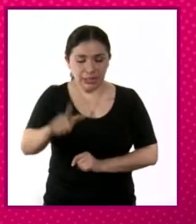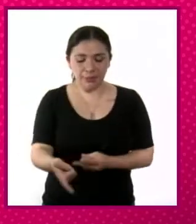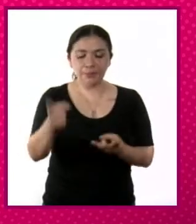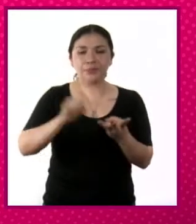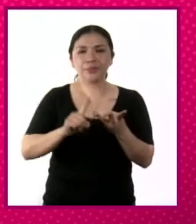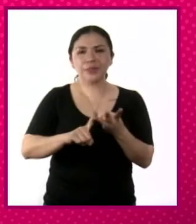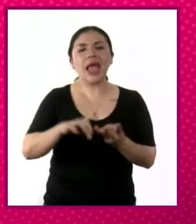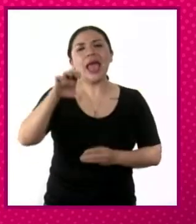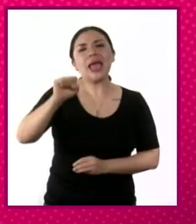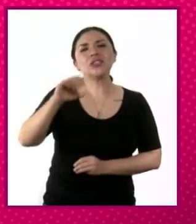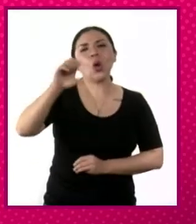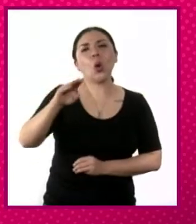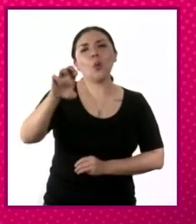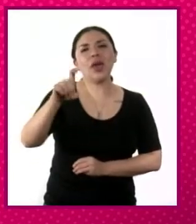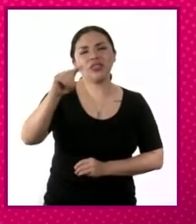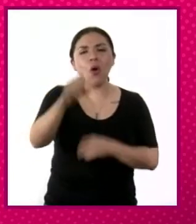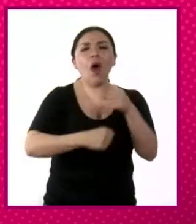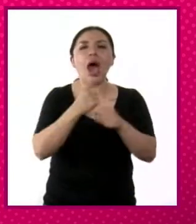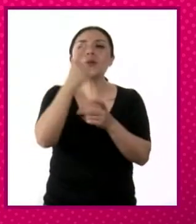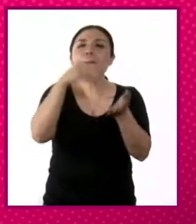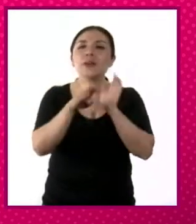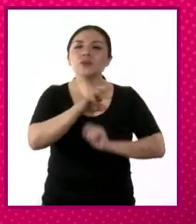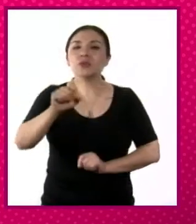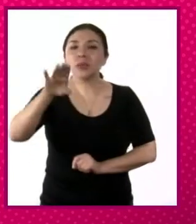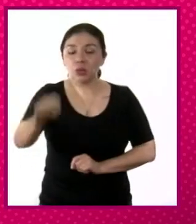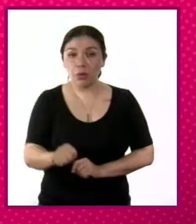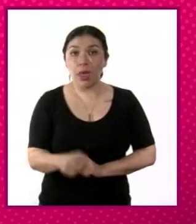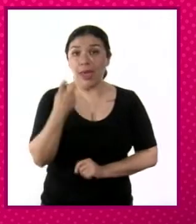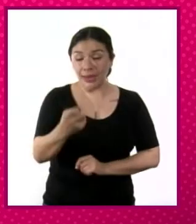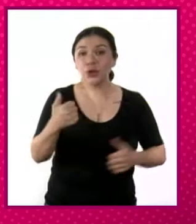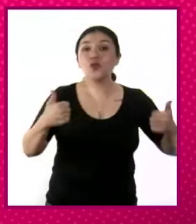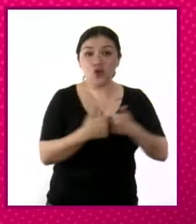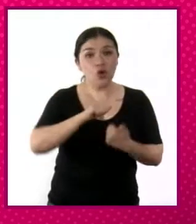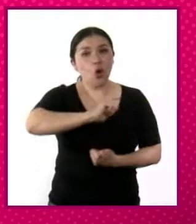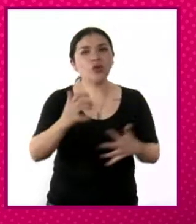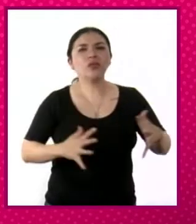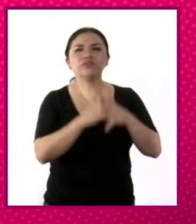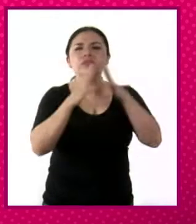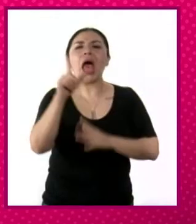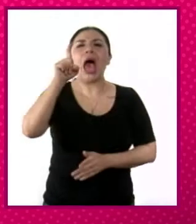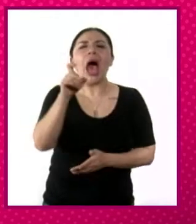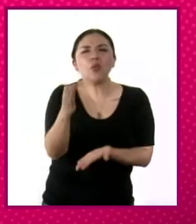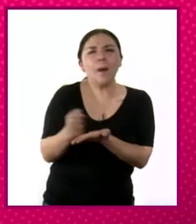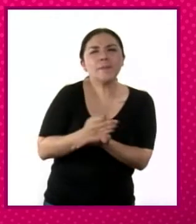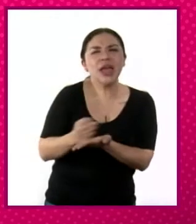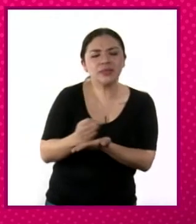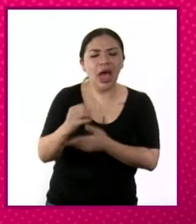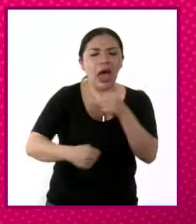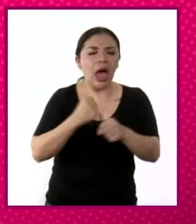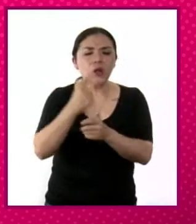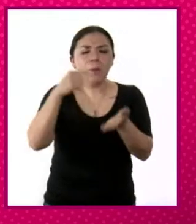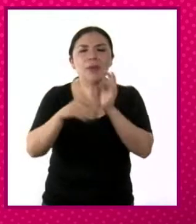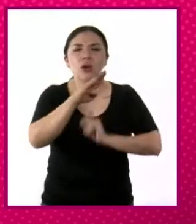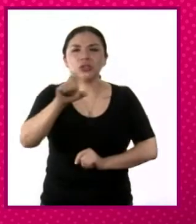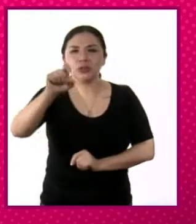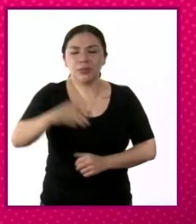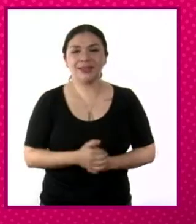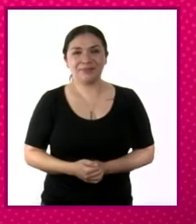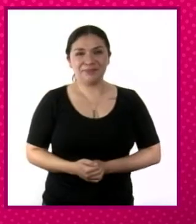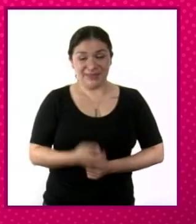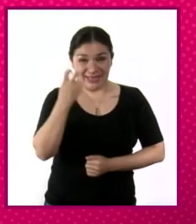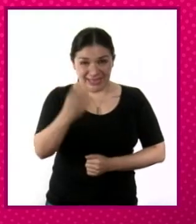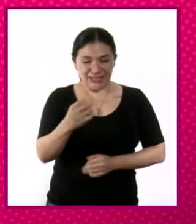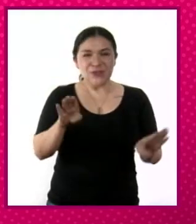revuelta escobarista en 1929, sin mencionar el levantamiento de Agua Prieta en 1920. Entonces tenemos